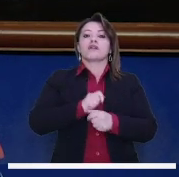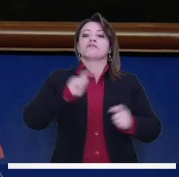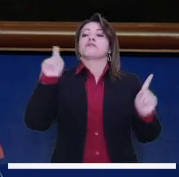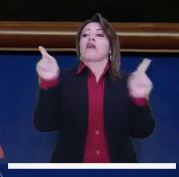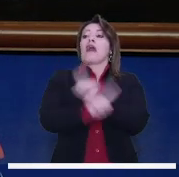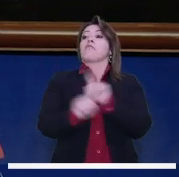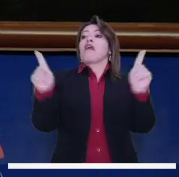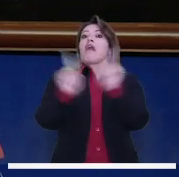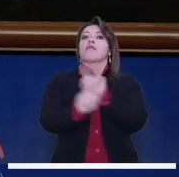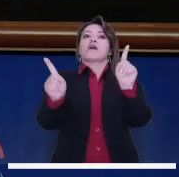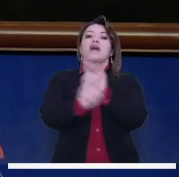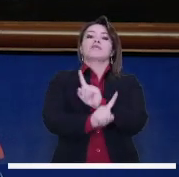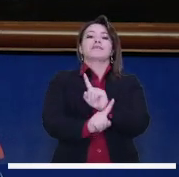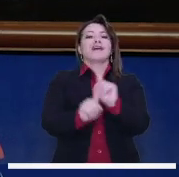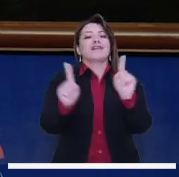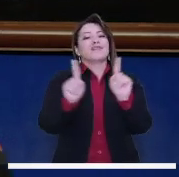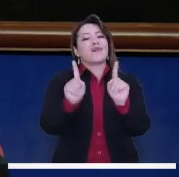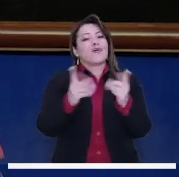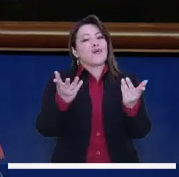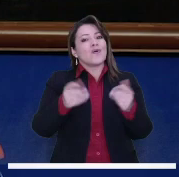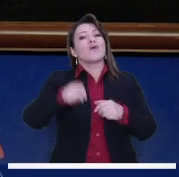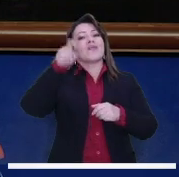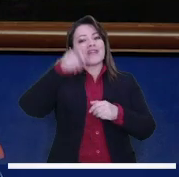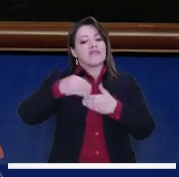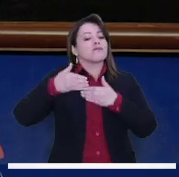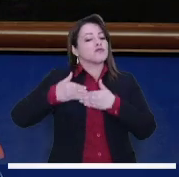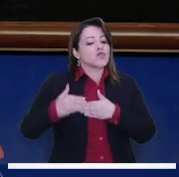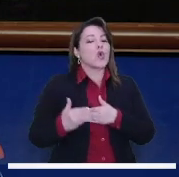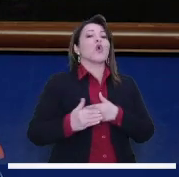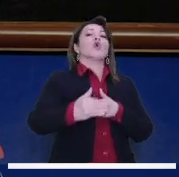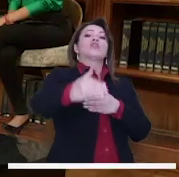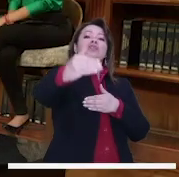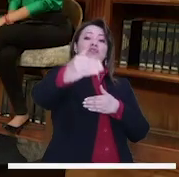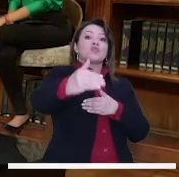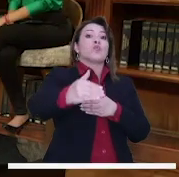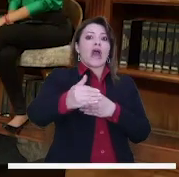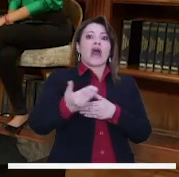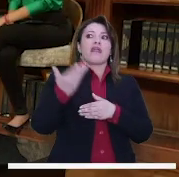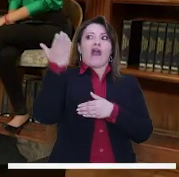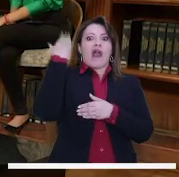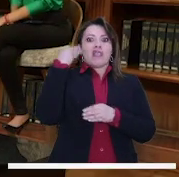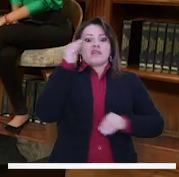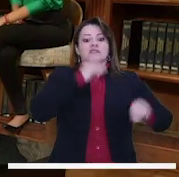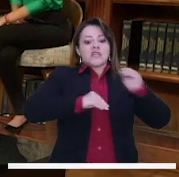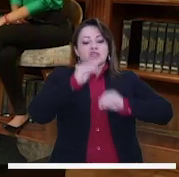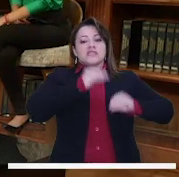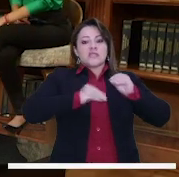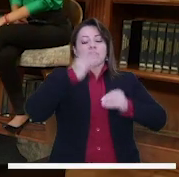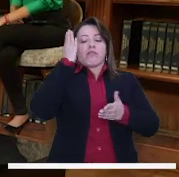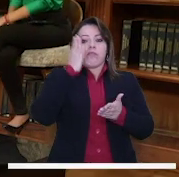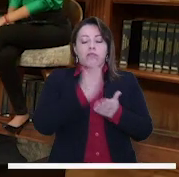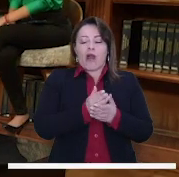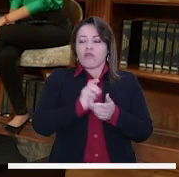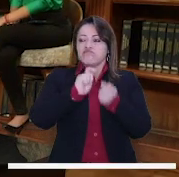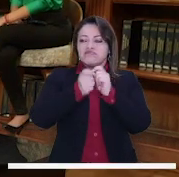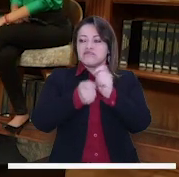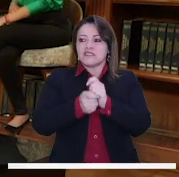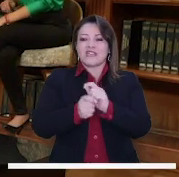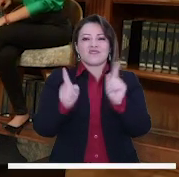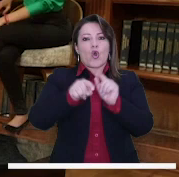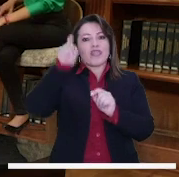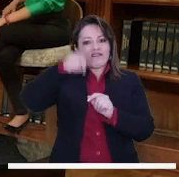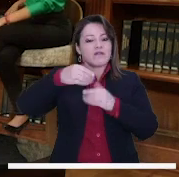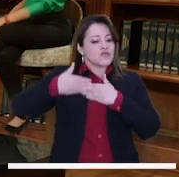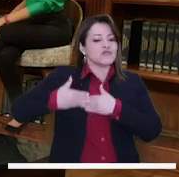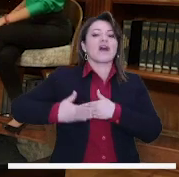a la basura lo que la ciudad se demoró tal vez décadas en diseñar, en contratar y que a veces